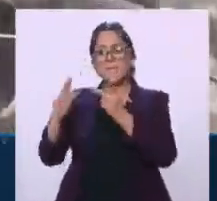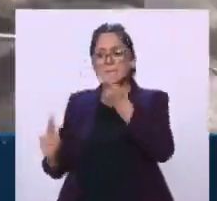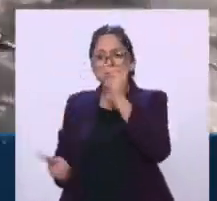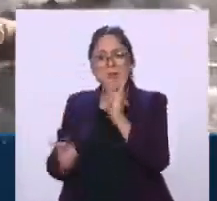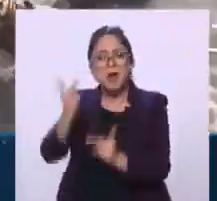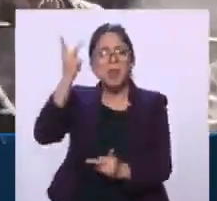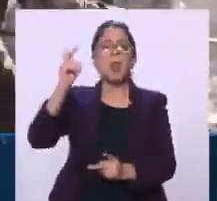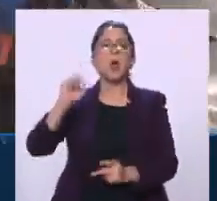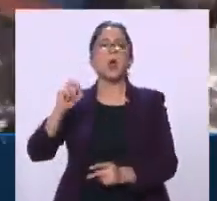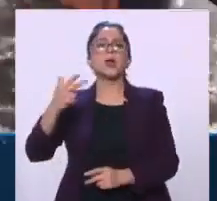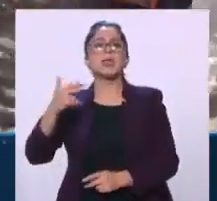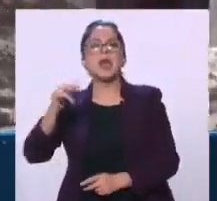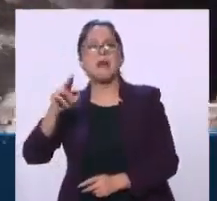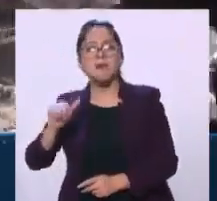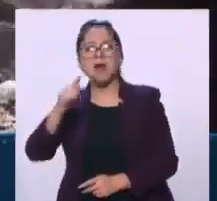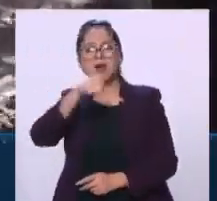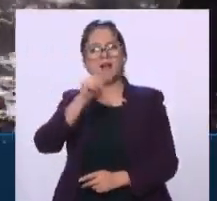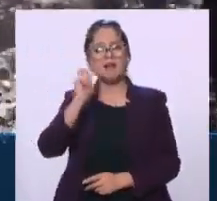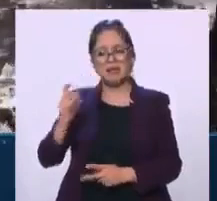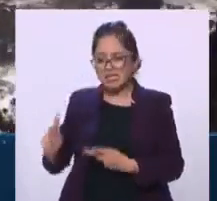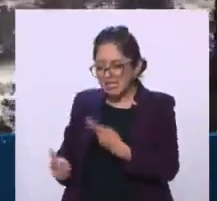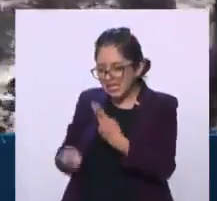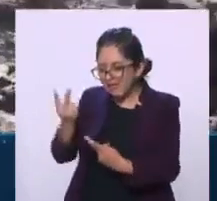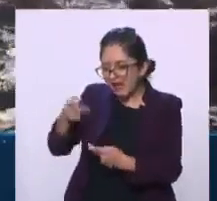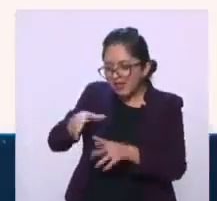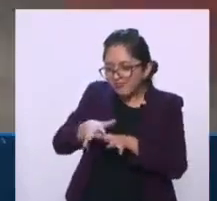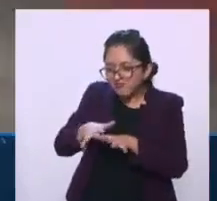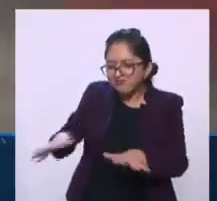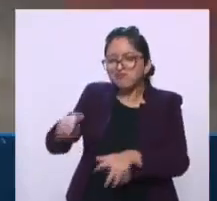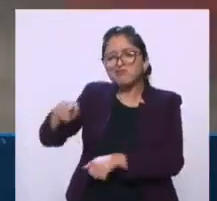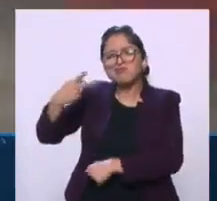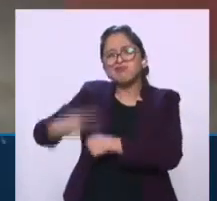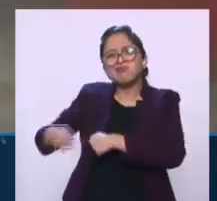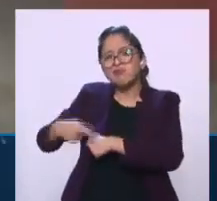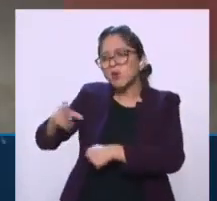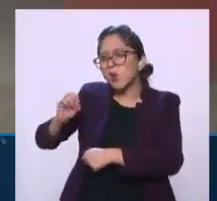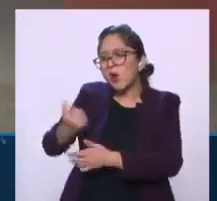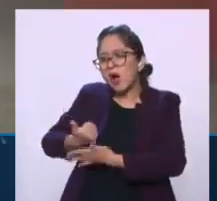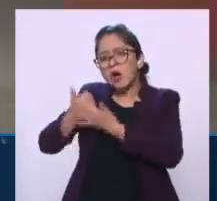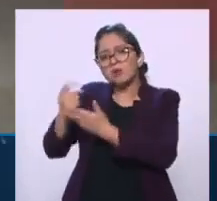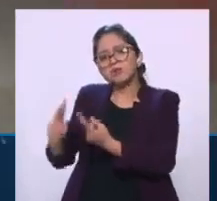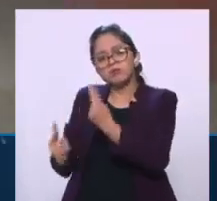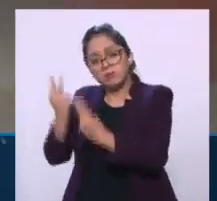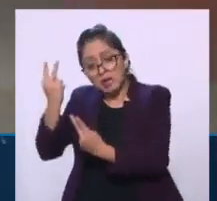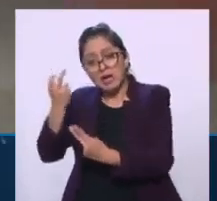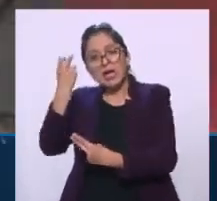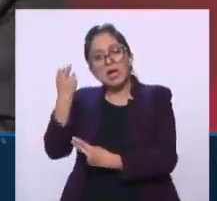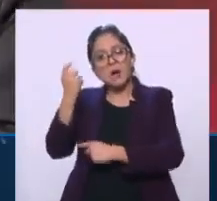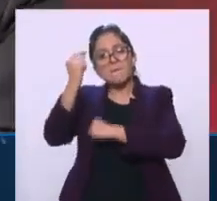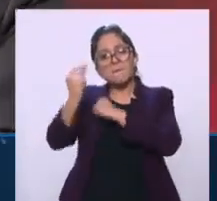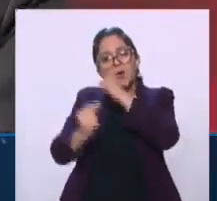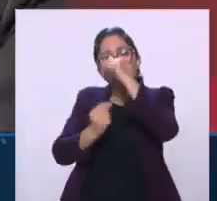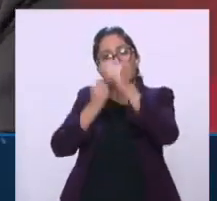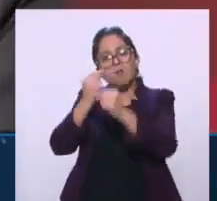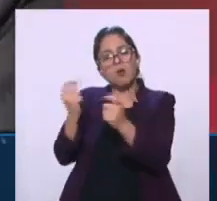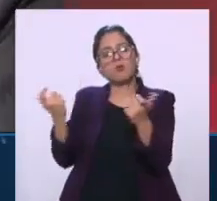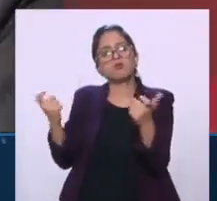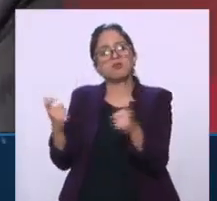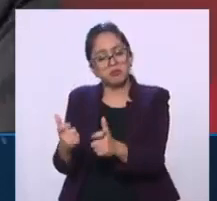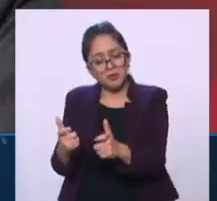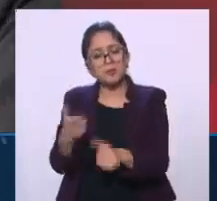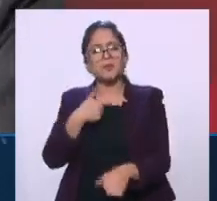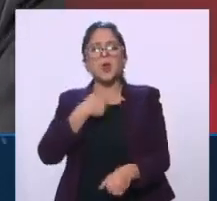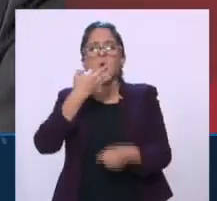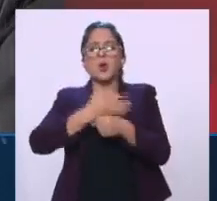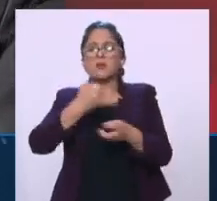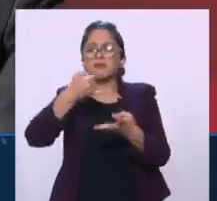como le dicen algunos malas hierbas que nosotros son arbenses, algunos trabajos pueden ir reduciendo paulatinamente. Nosotros sembramos